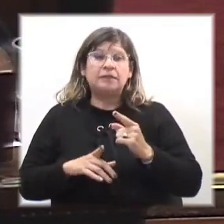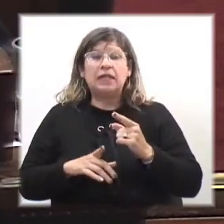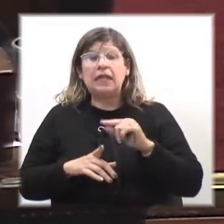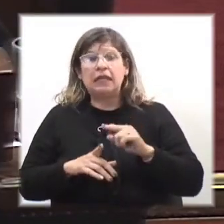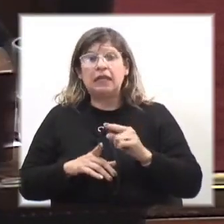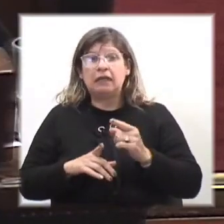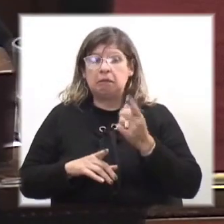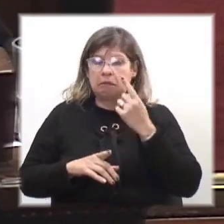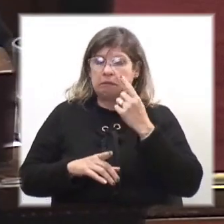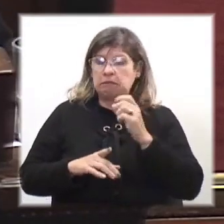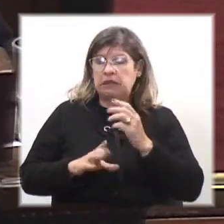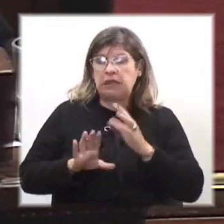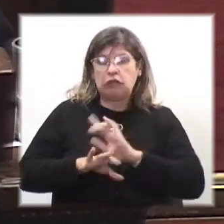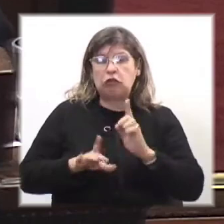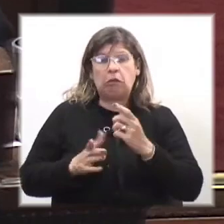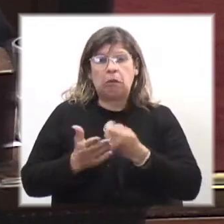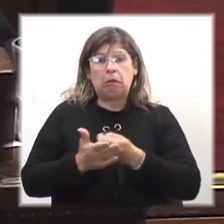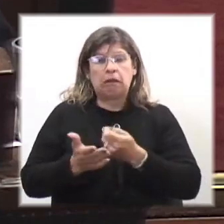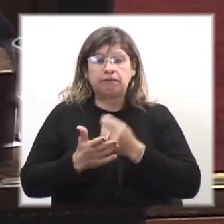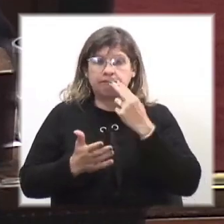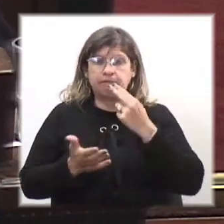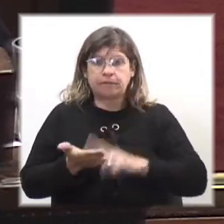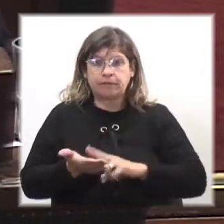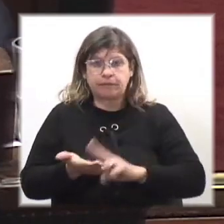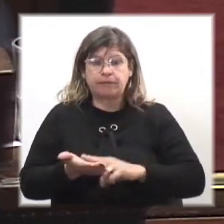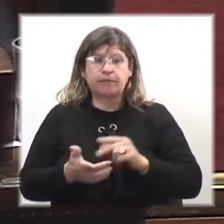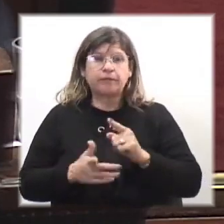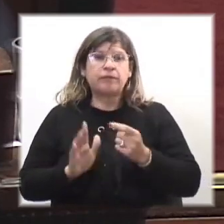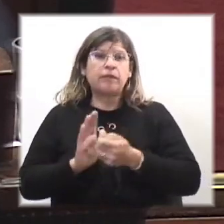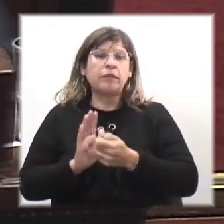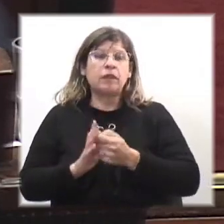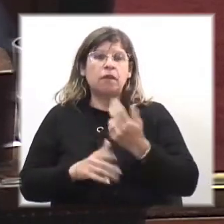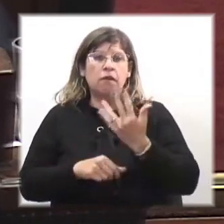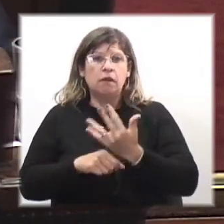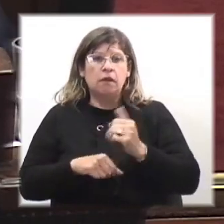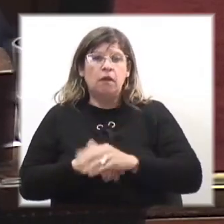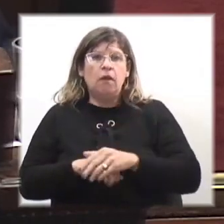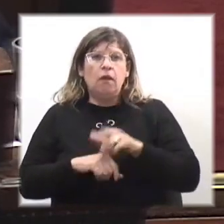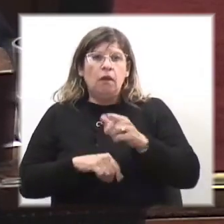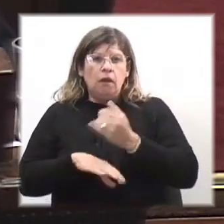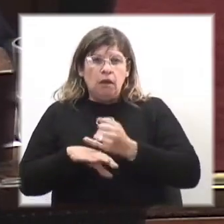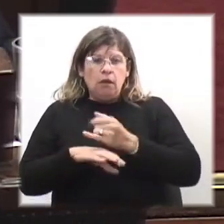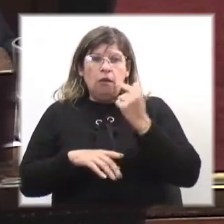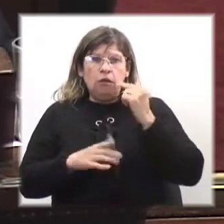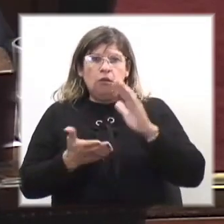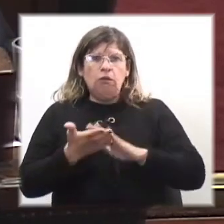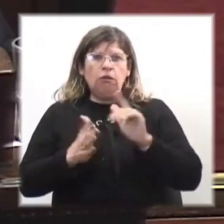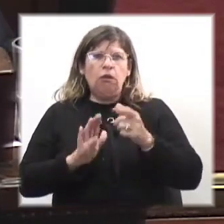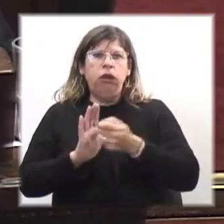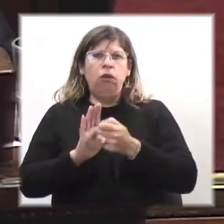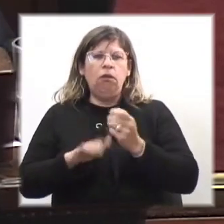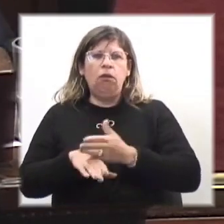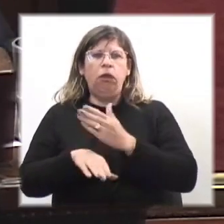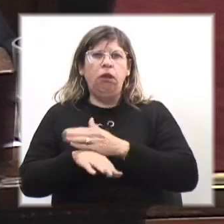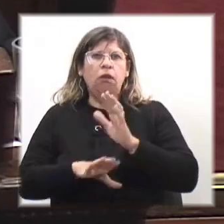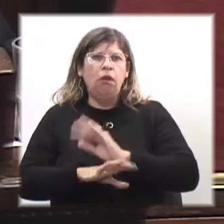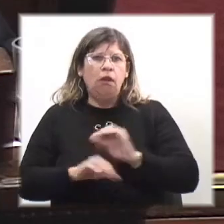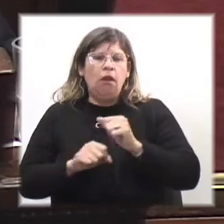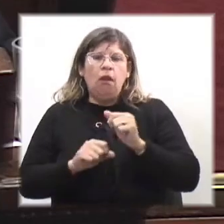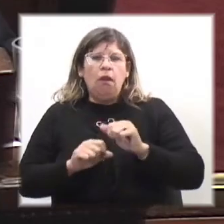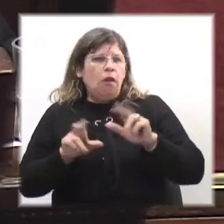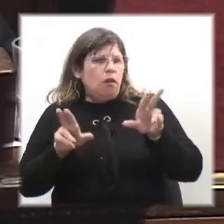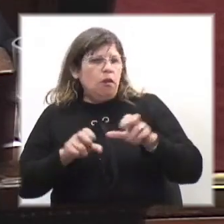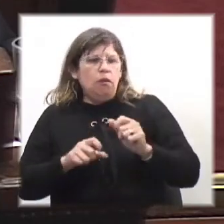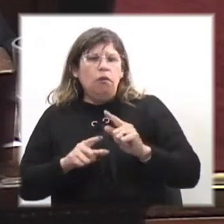impuestos. El artículo 5, las instituciones referidas en el artículo anterior no podrán cobrar